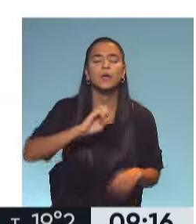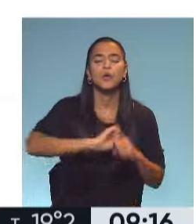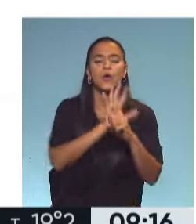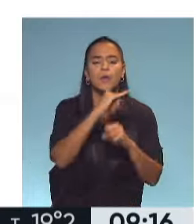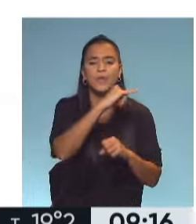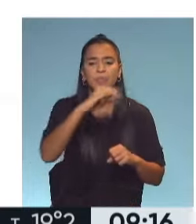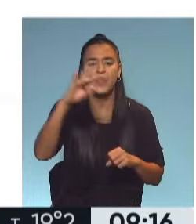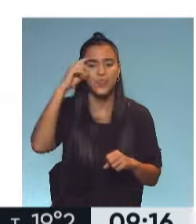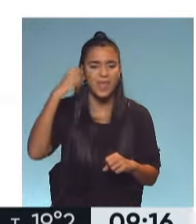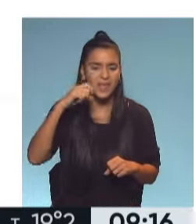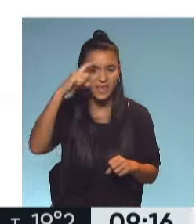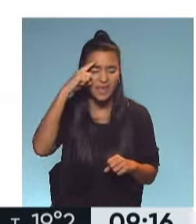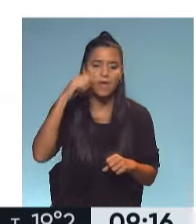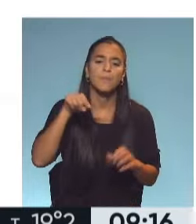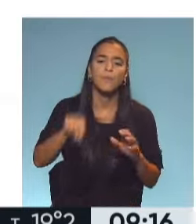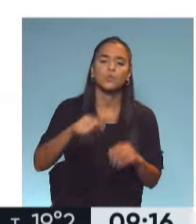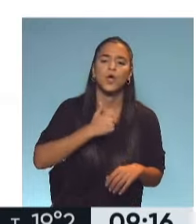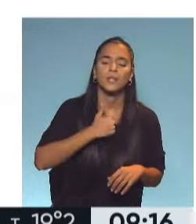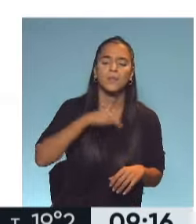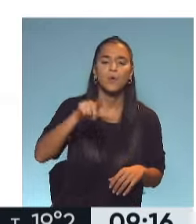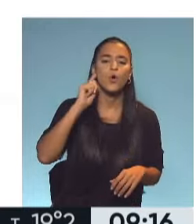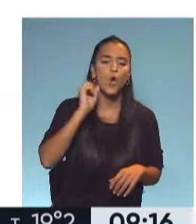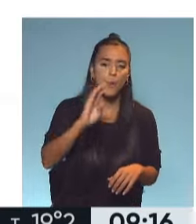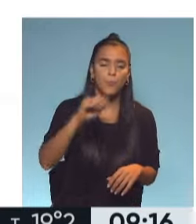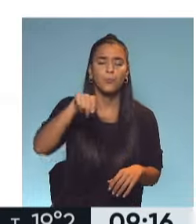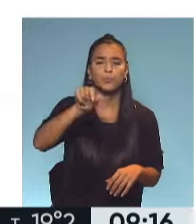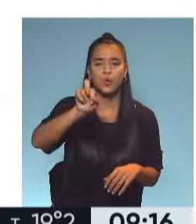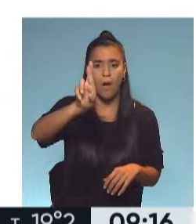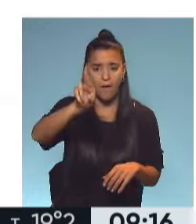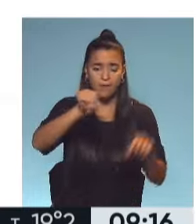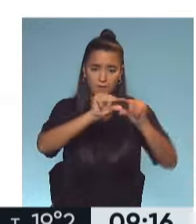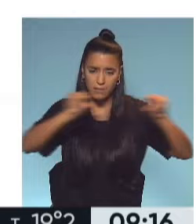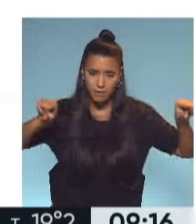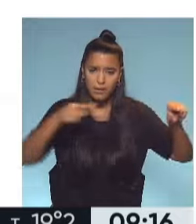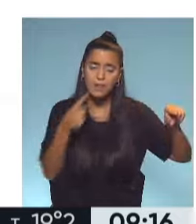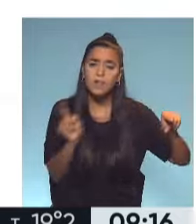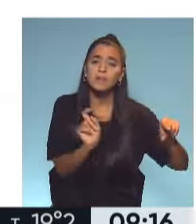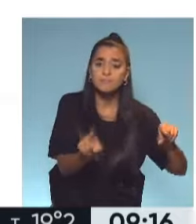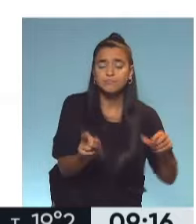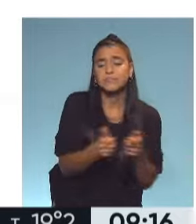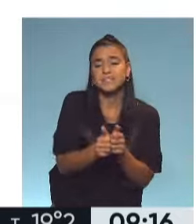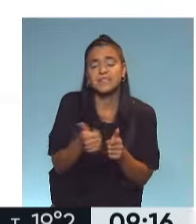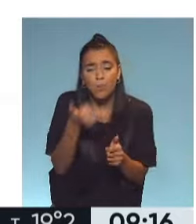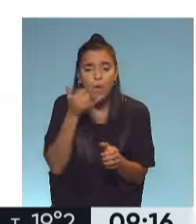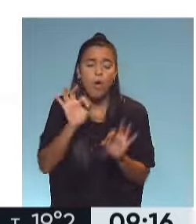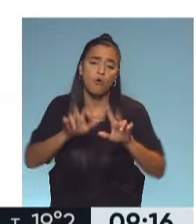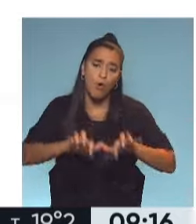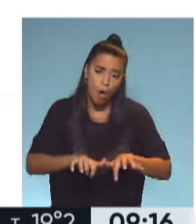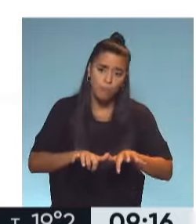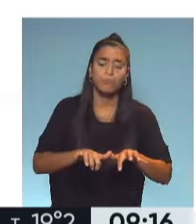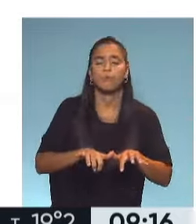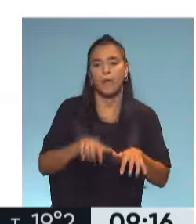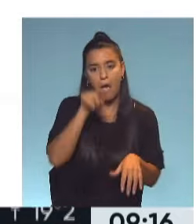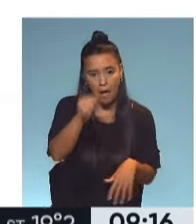guión medio, dengue. www.catamarca.gov.ar dirección que tenés que poner en tu celular, tu compu y